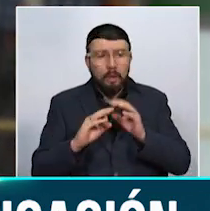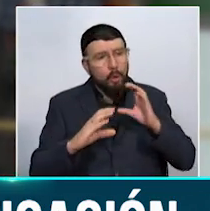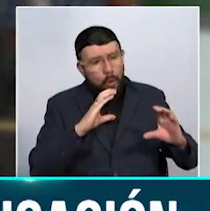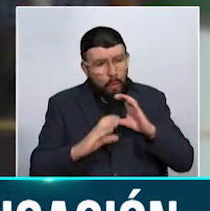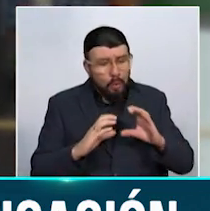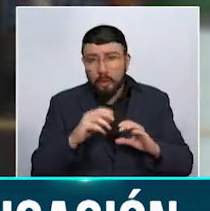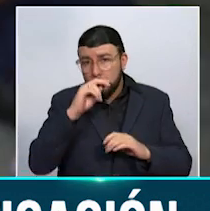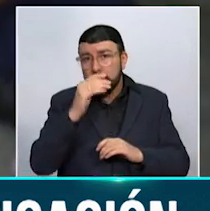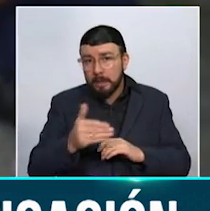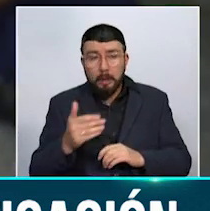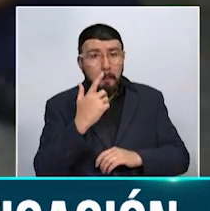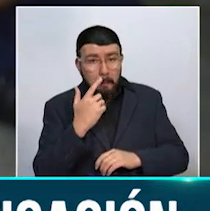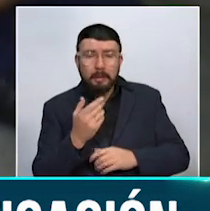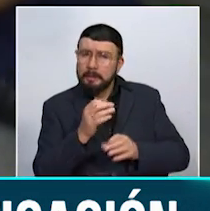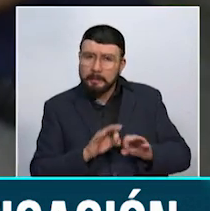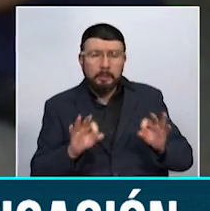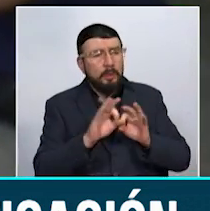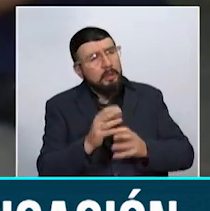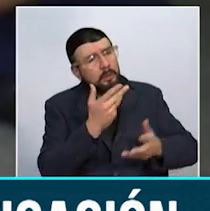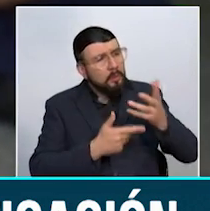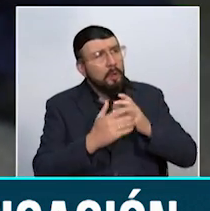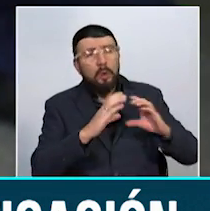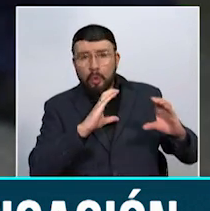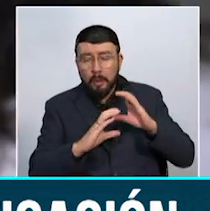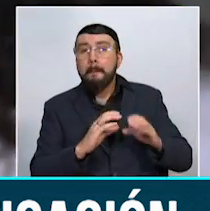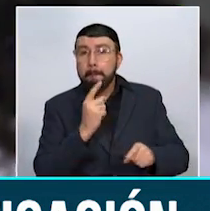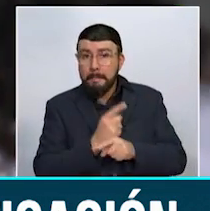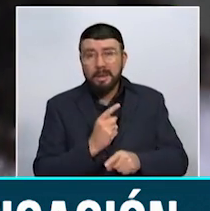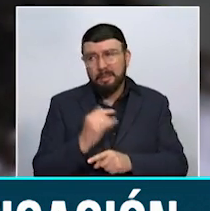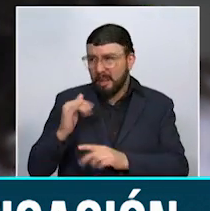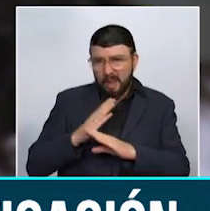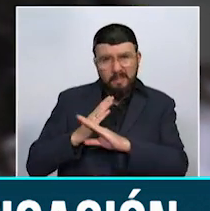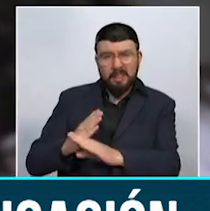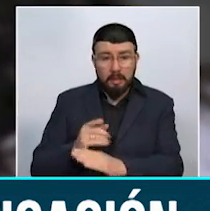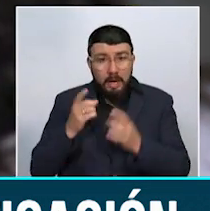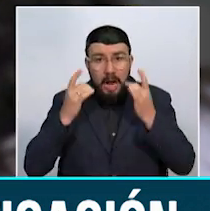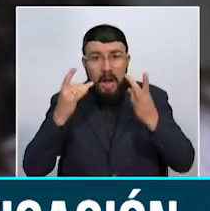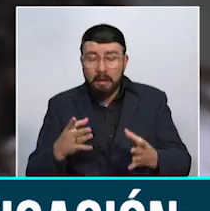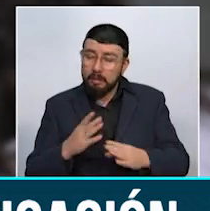entre niños y padres, precisamente para evitar que estos casos lleguen a mayores.